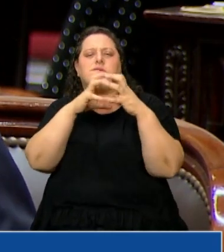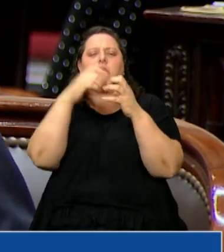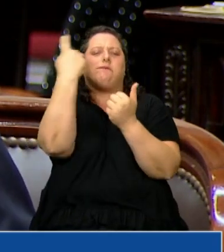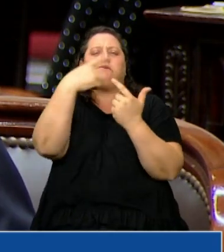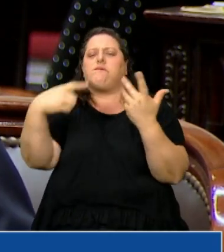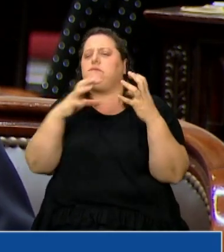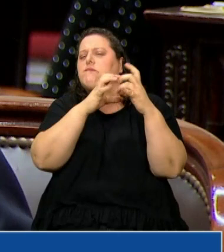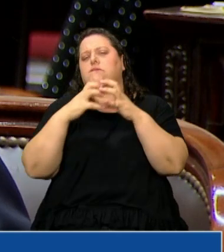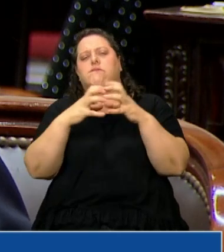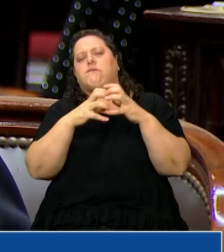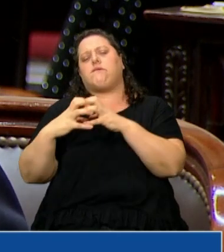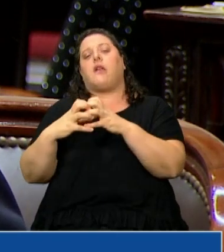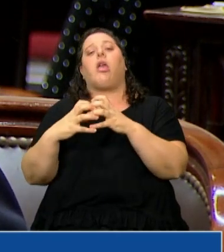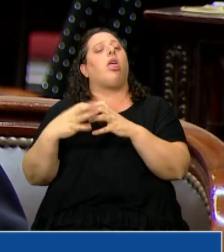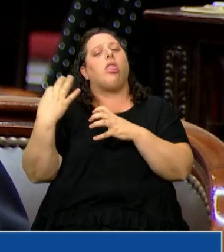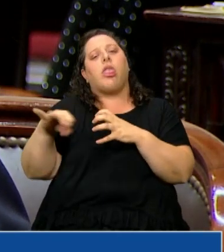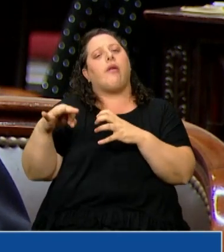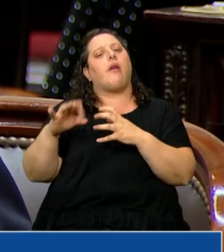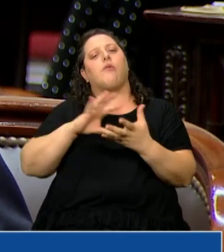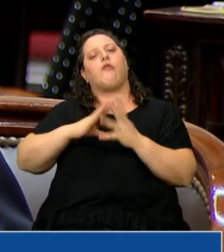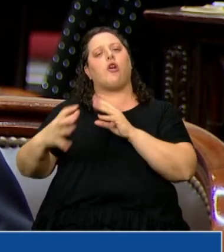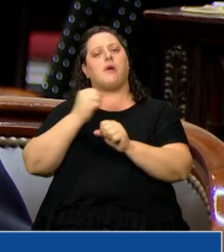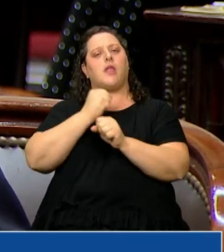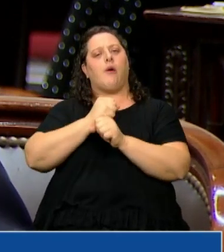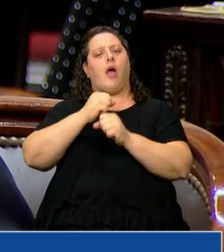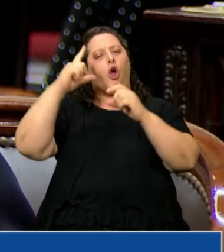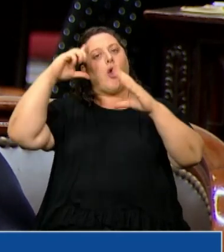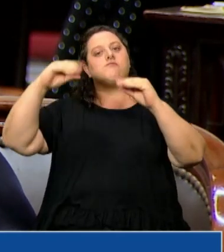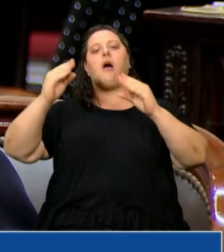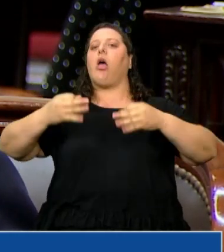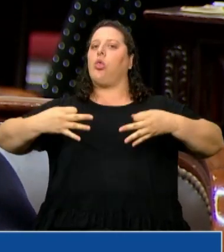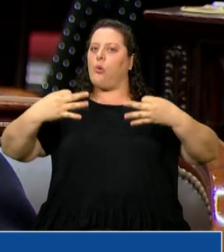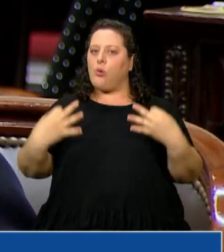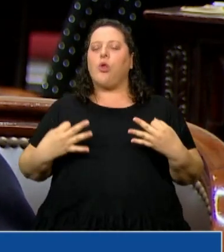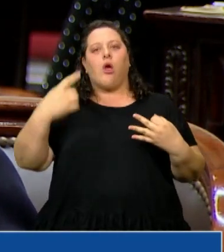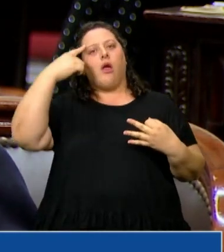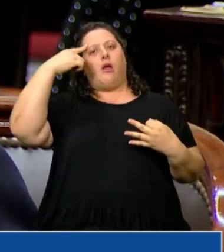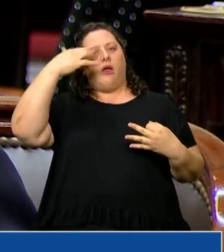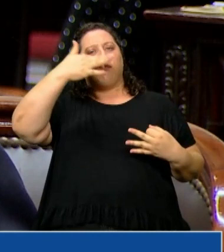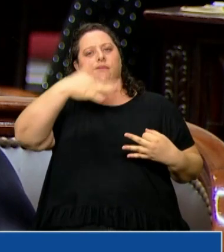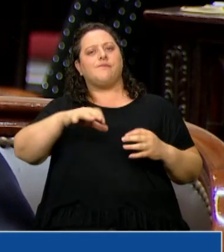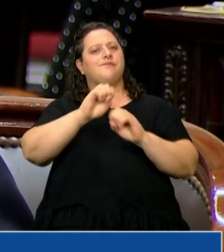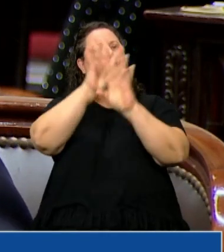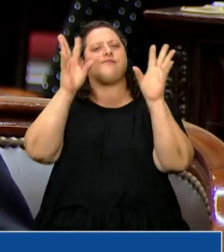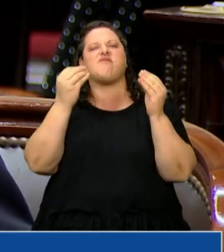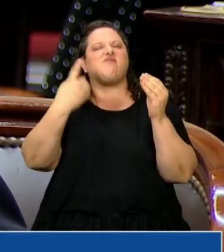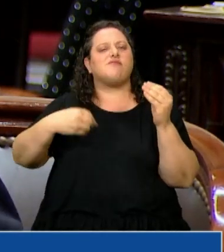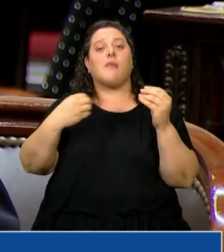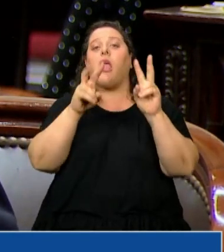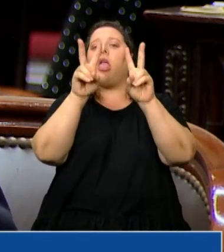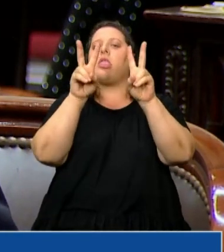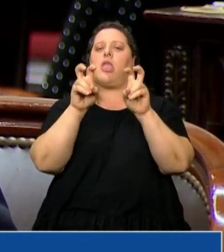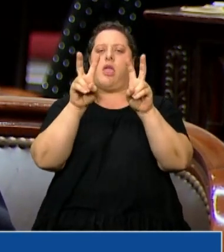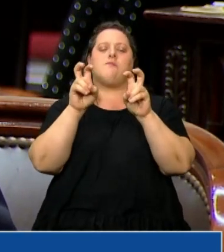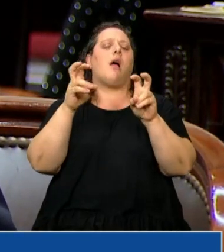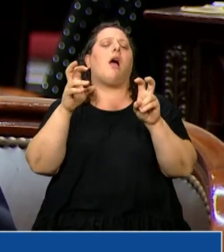tener la madurez política de entender que estos temas los tenemos que tratar por nuestra